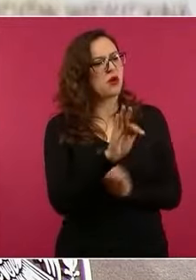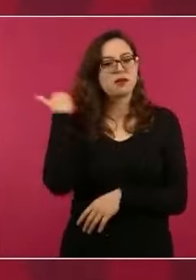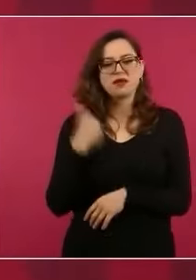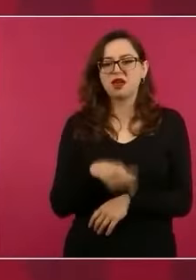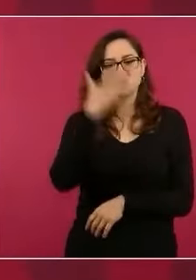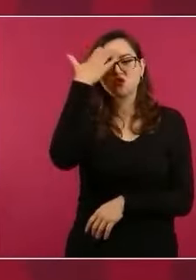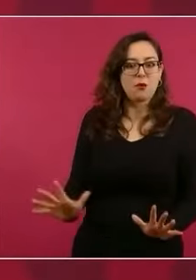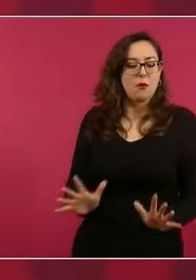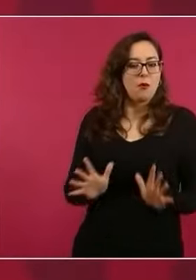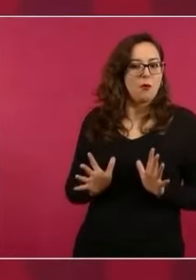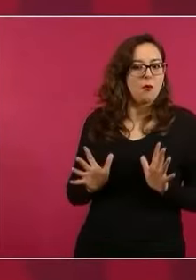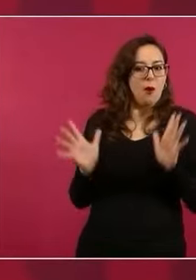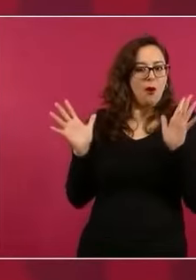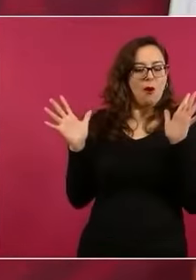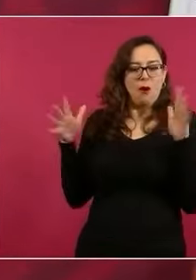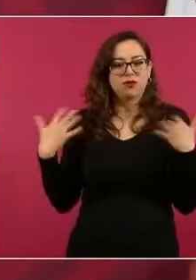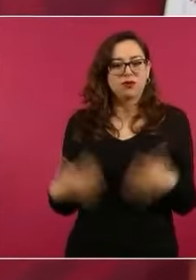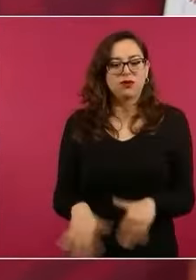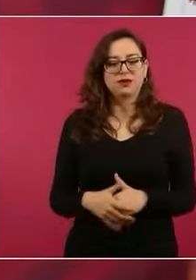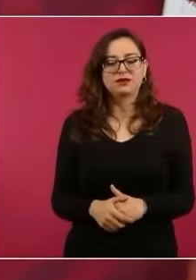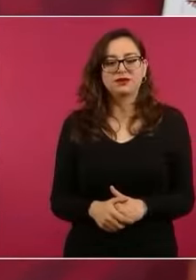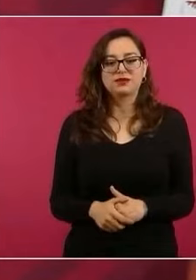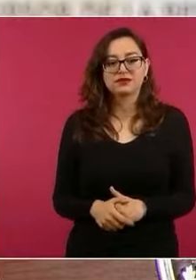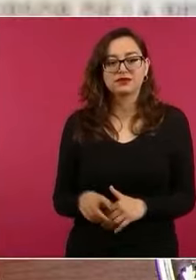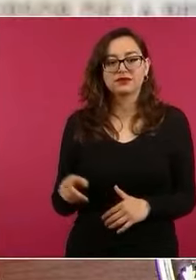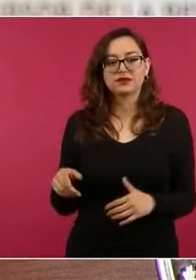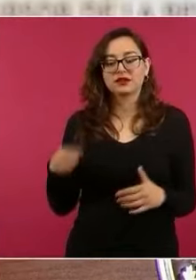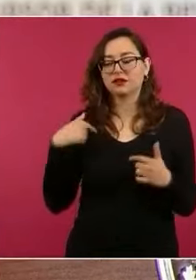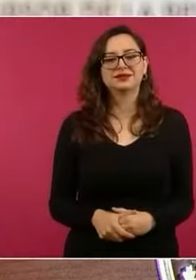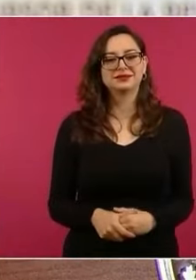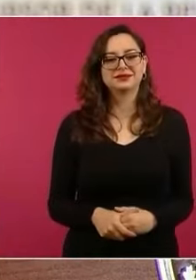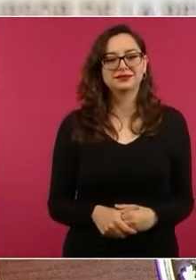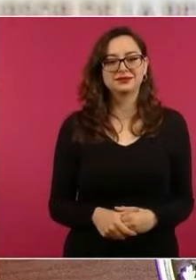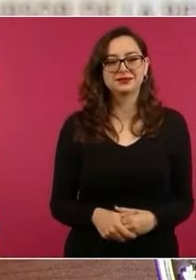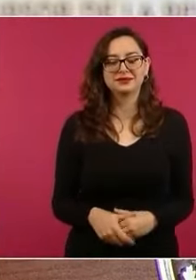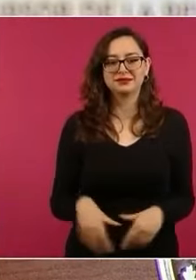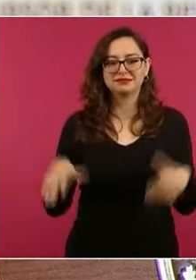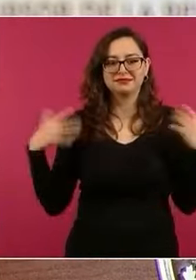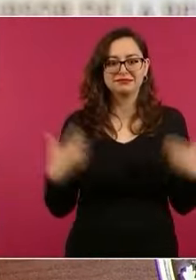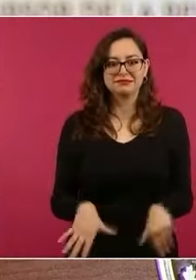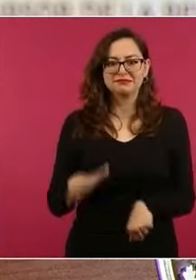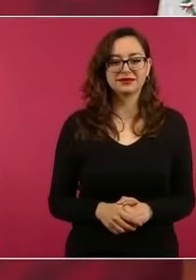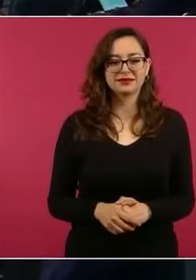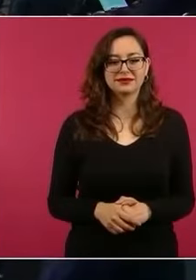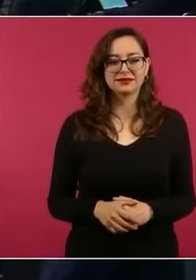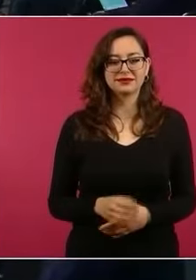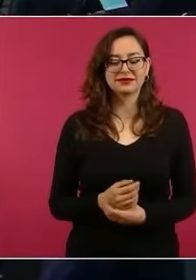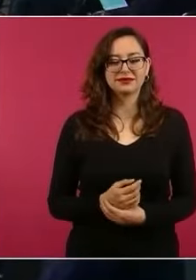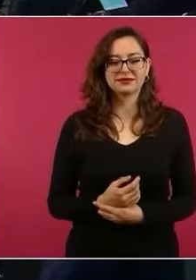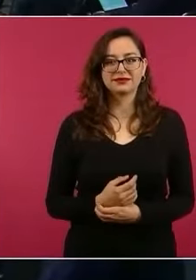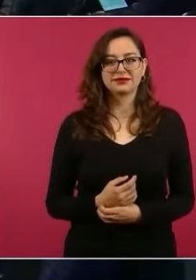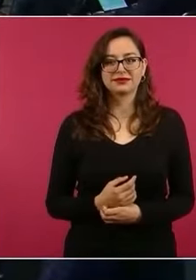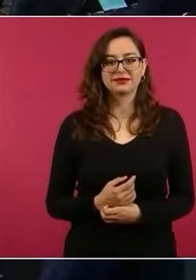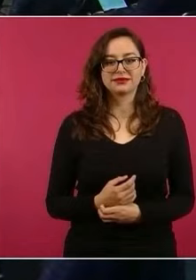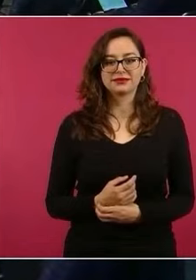que vi ayer me dejó, como diría mi paisano definado Santa María, anonadado. ¿Qué capacidad de convocatoria? En el caso